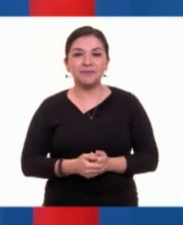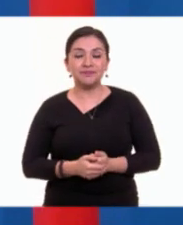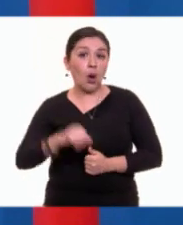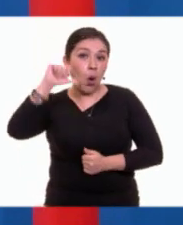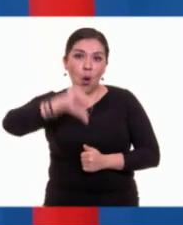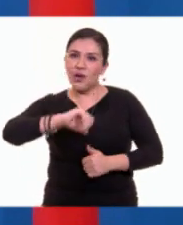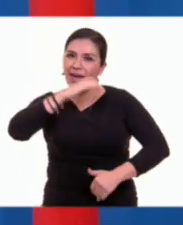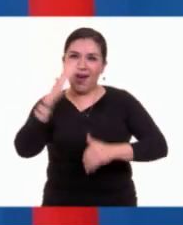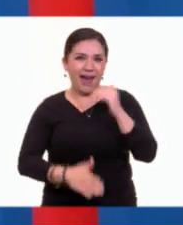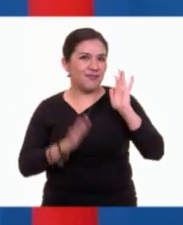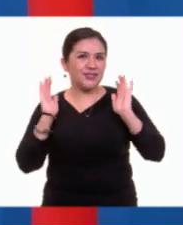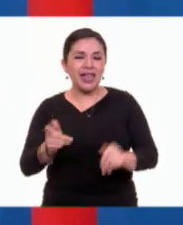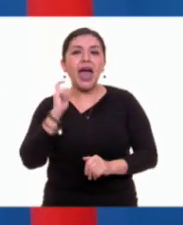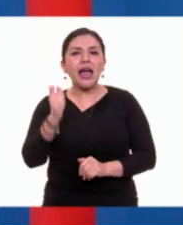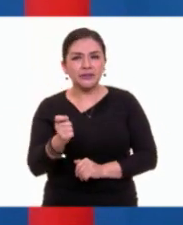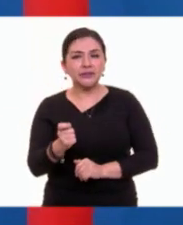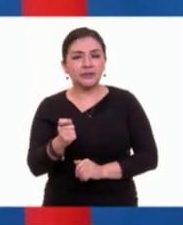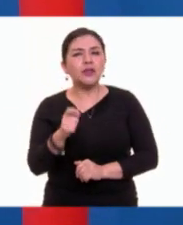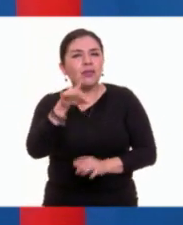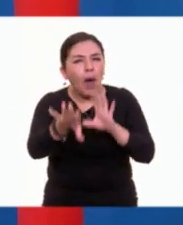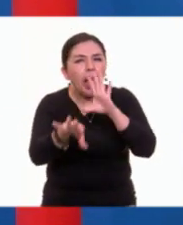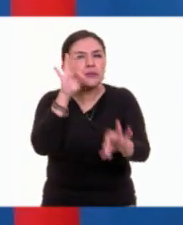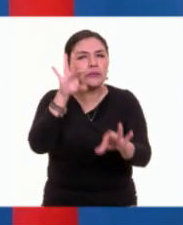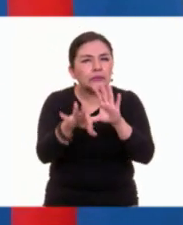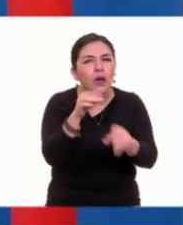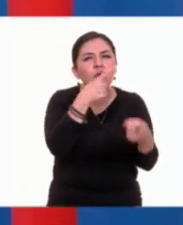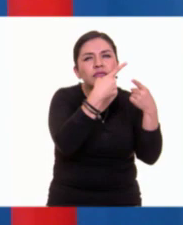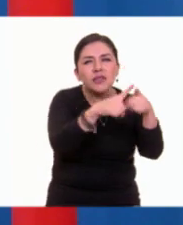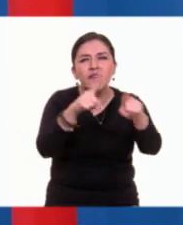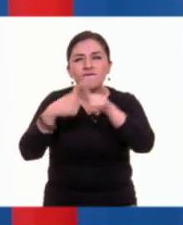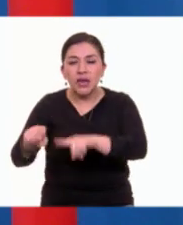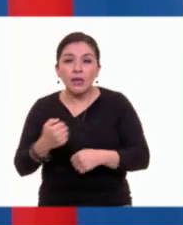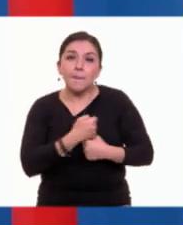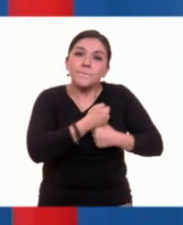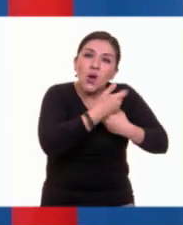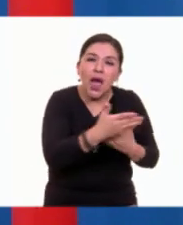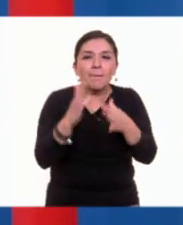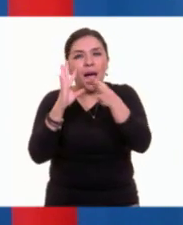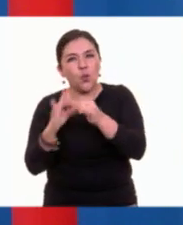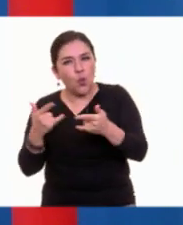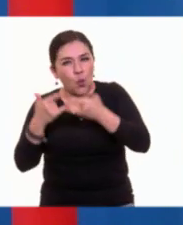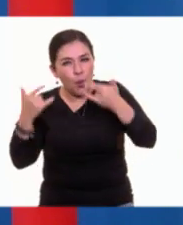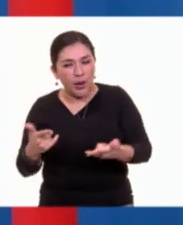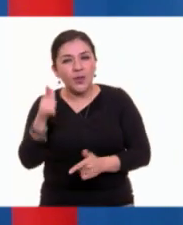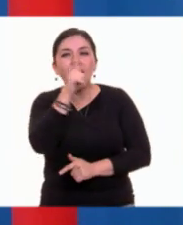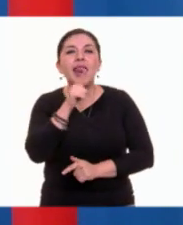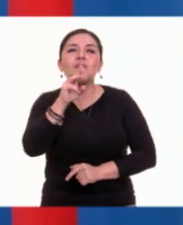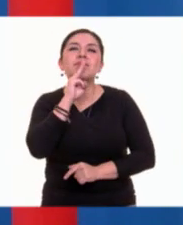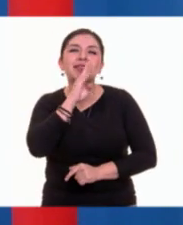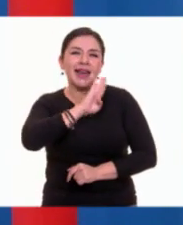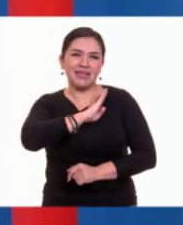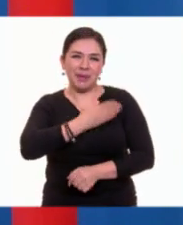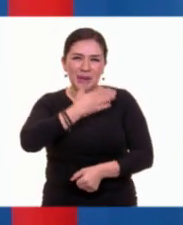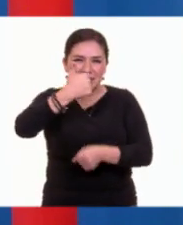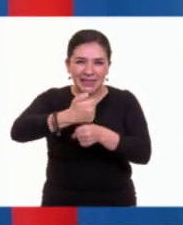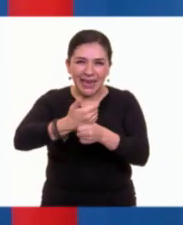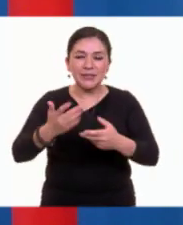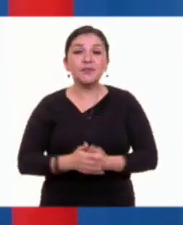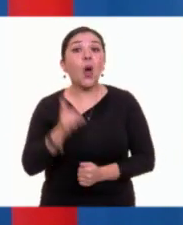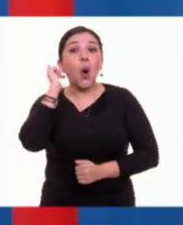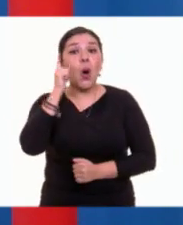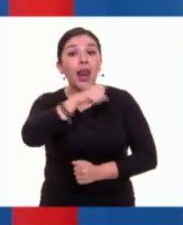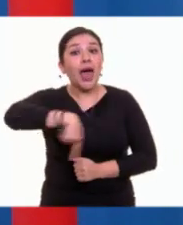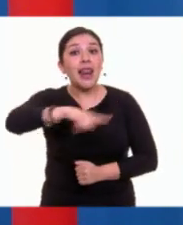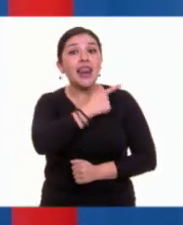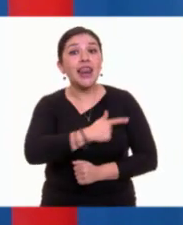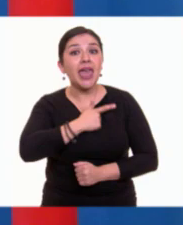Por hoy hemos terminado con Encuentra las diferencias, poema y cuento, de lengua materna español de sexto grado. Espero